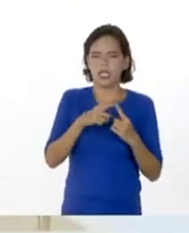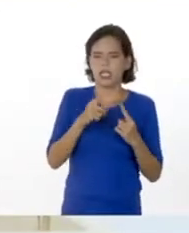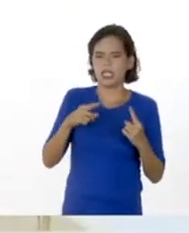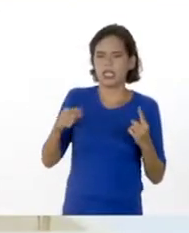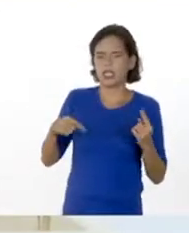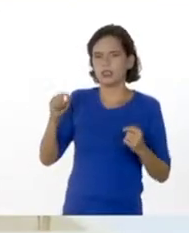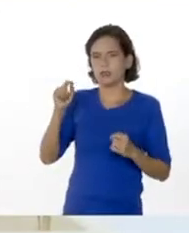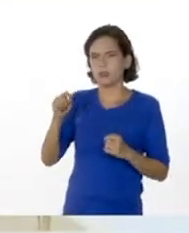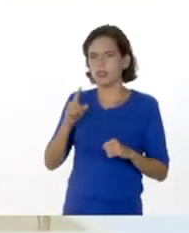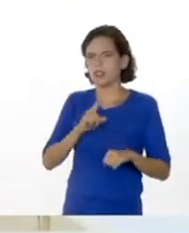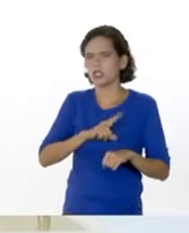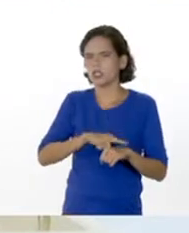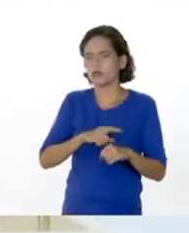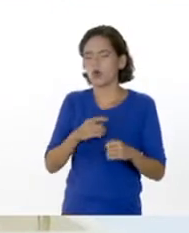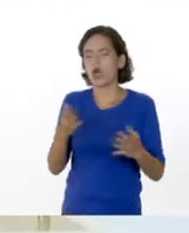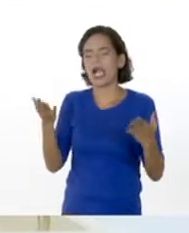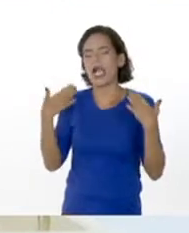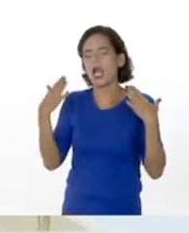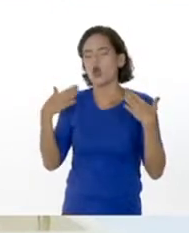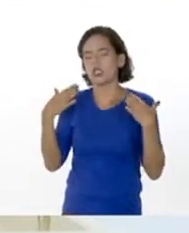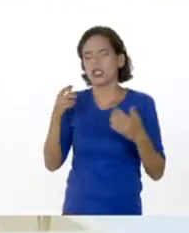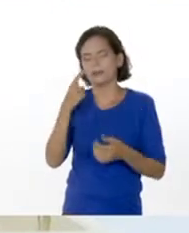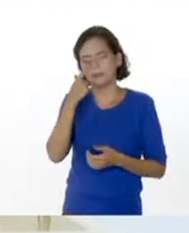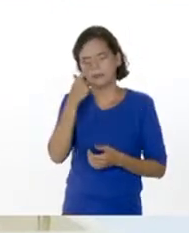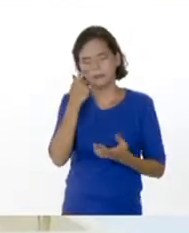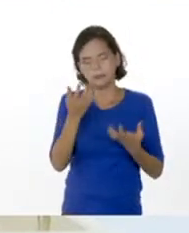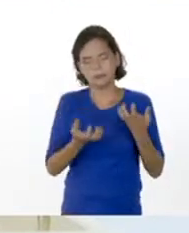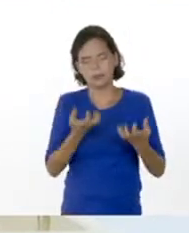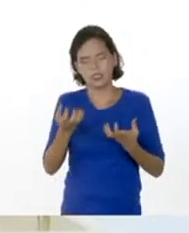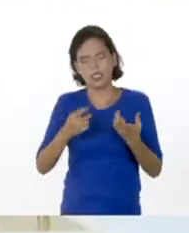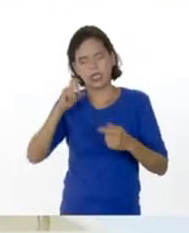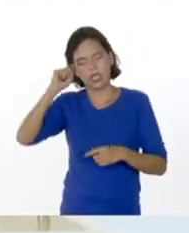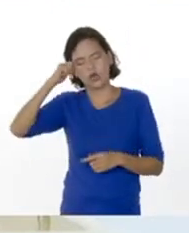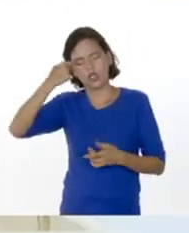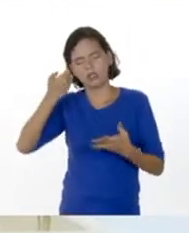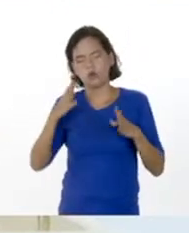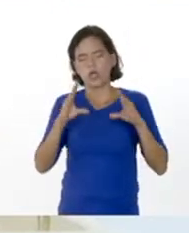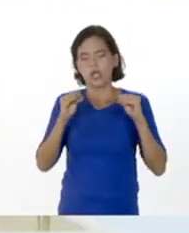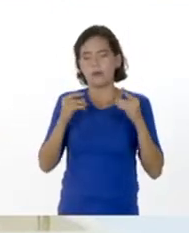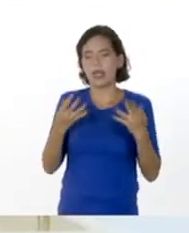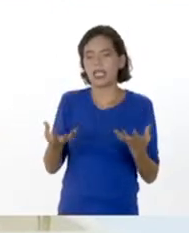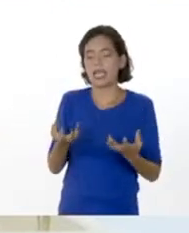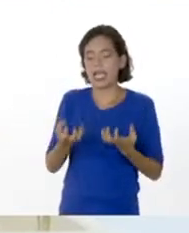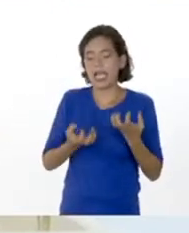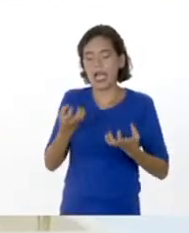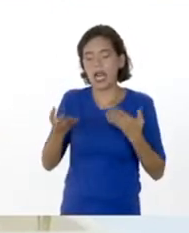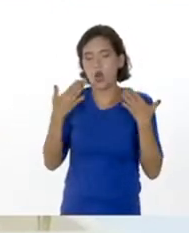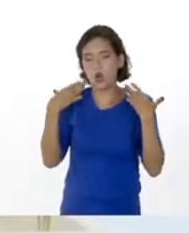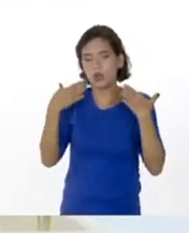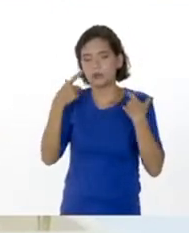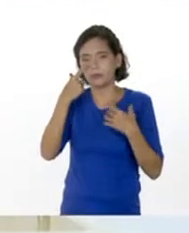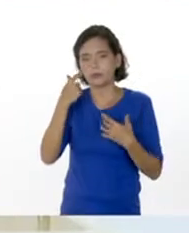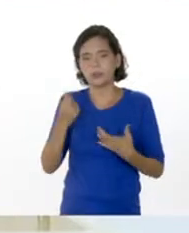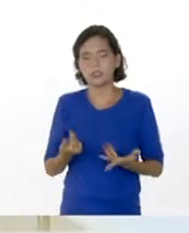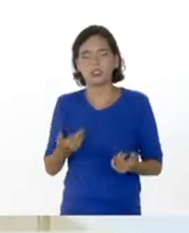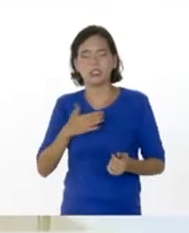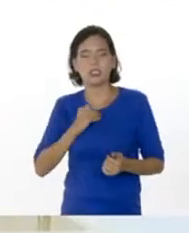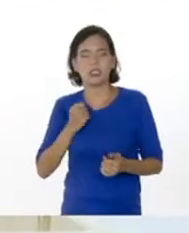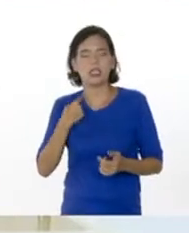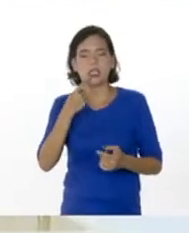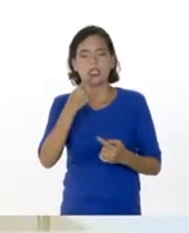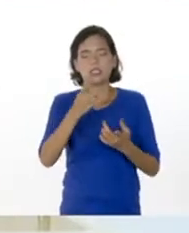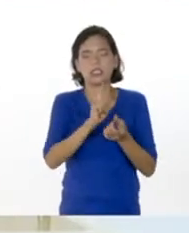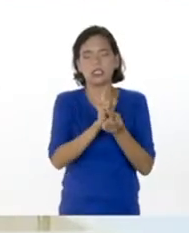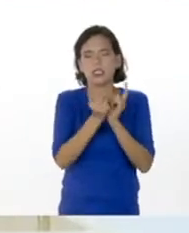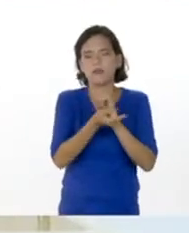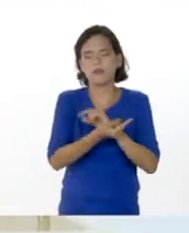caso, energía de tipo calórica. Recordemos que hablar de calor quiere decir transferencia, ¿verdad?